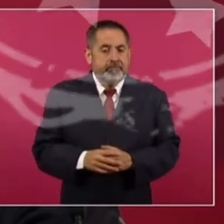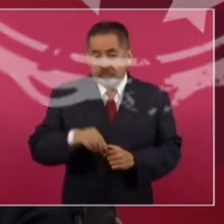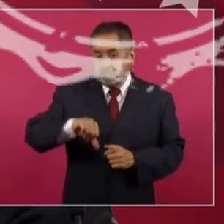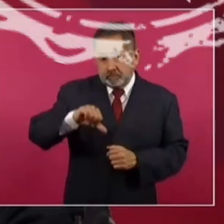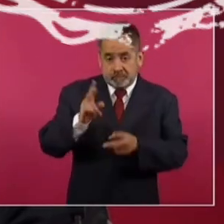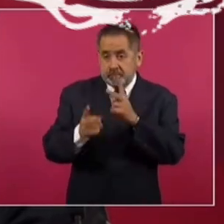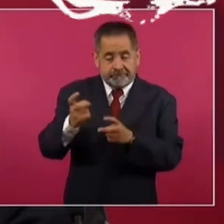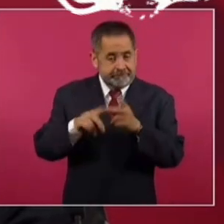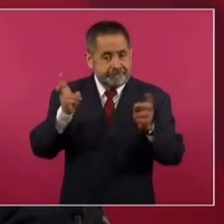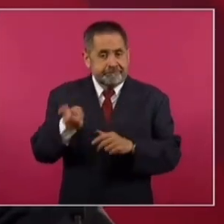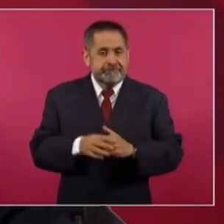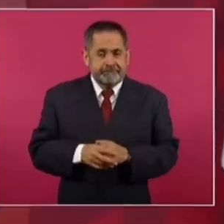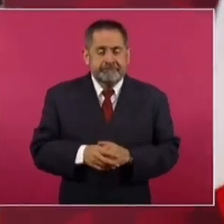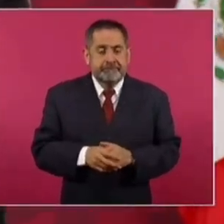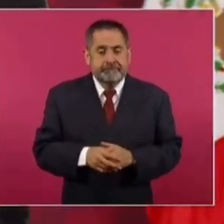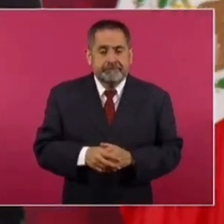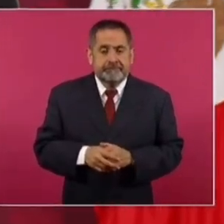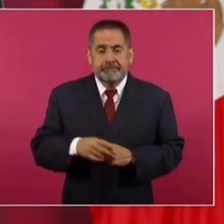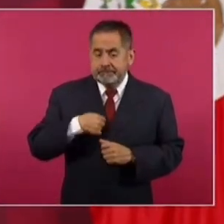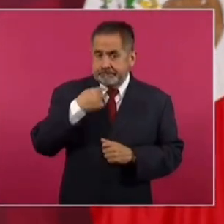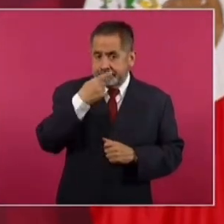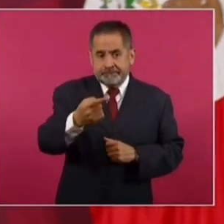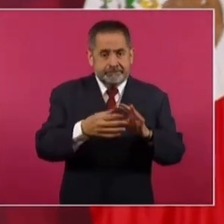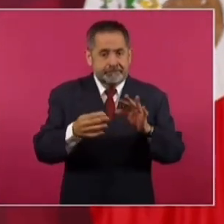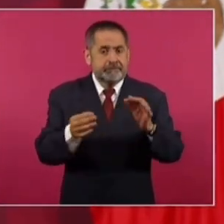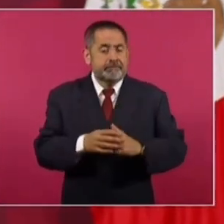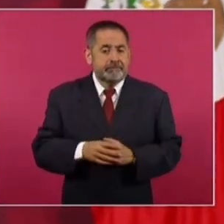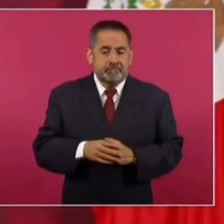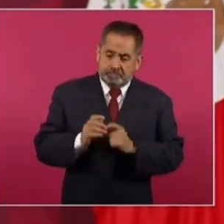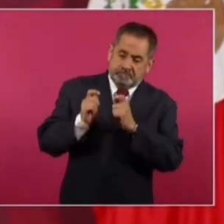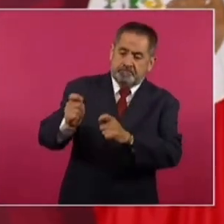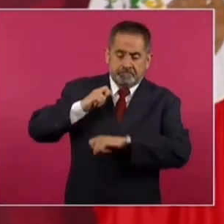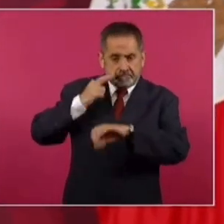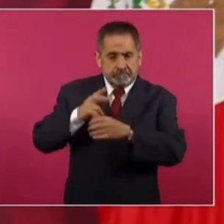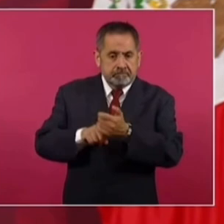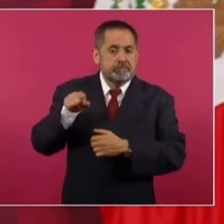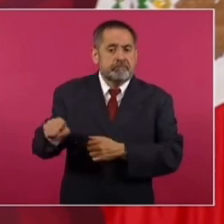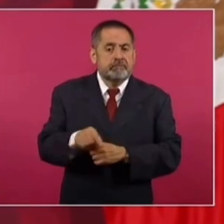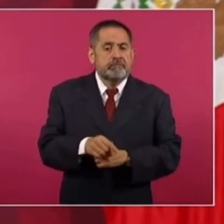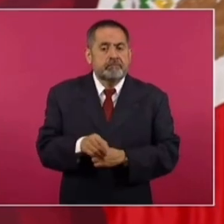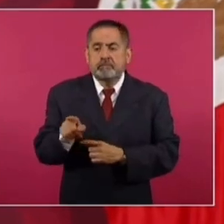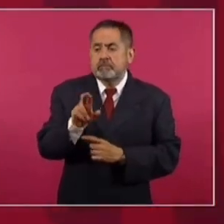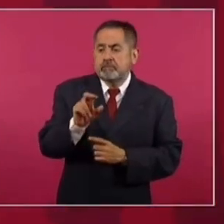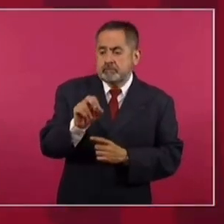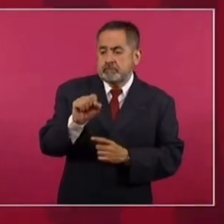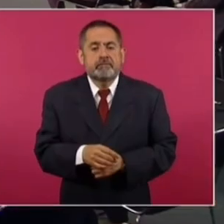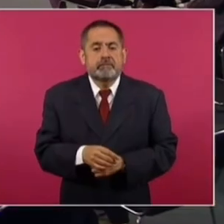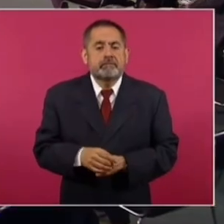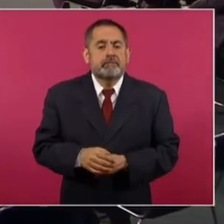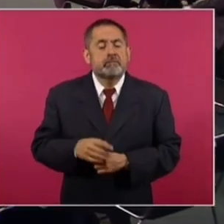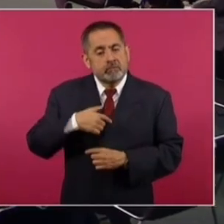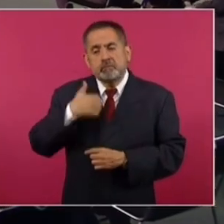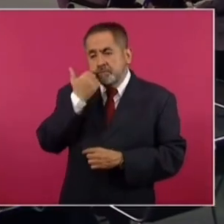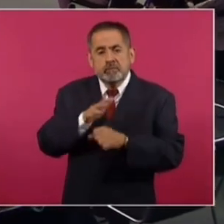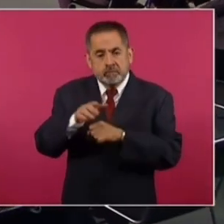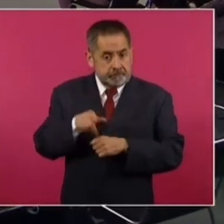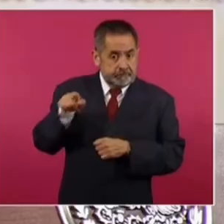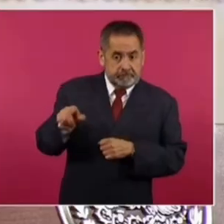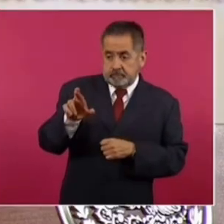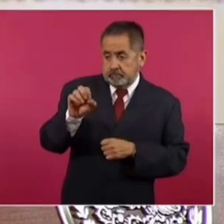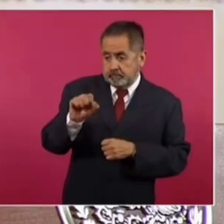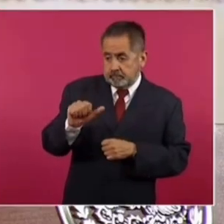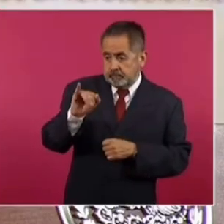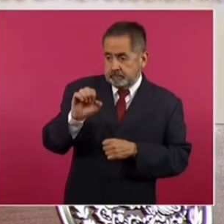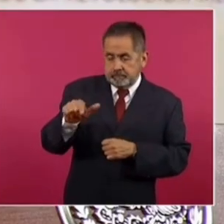Hoy tratamos ese tema y le estoy dando el encargo a Rosa Isela Rodríguez. Lo que quiero es que ella